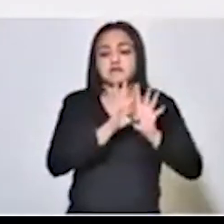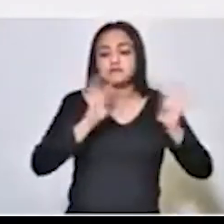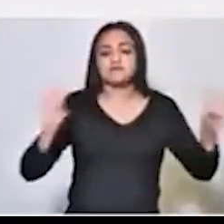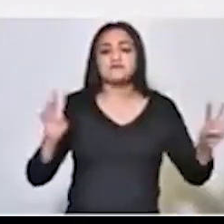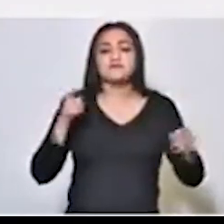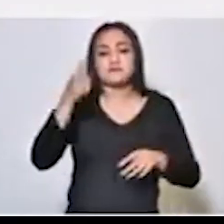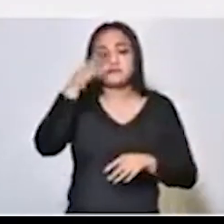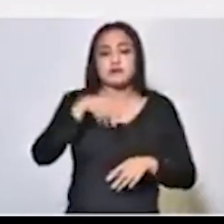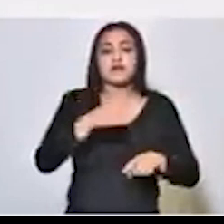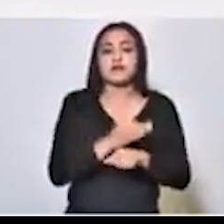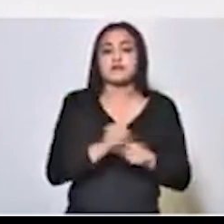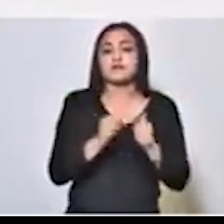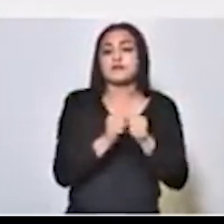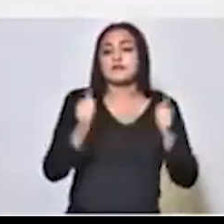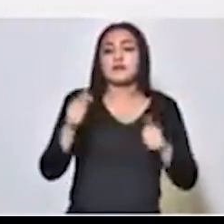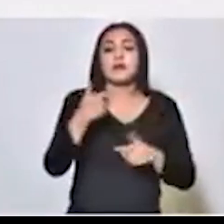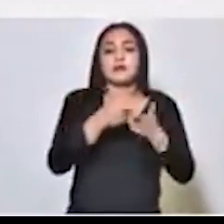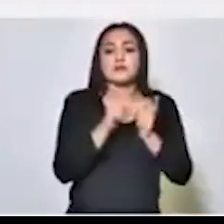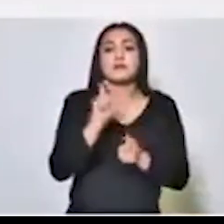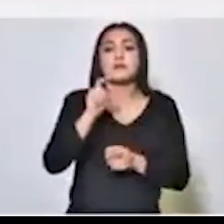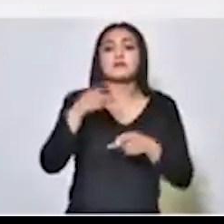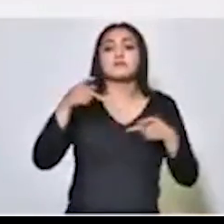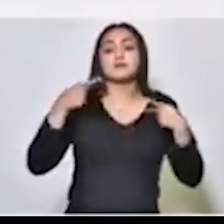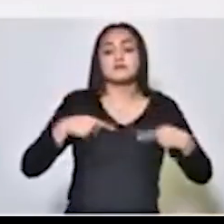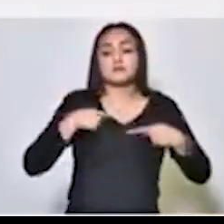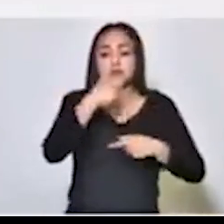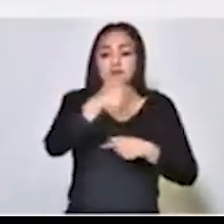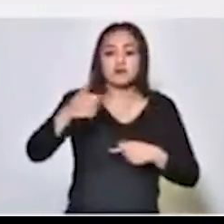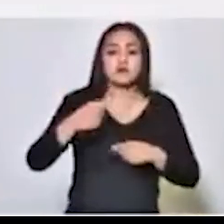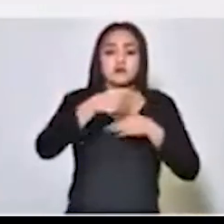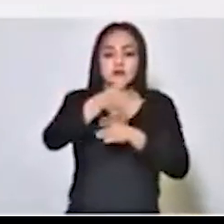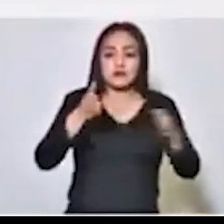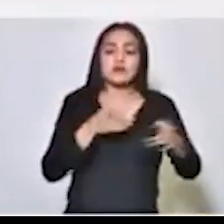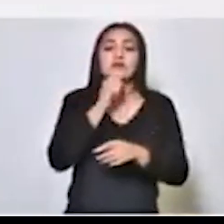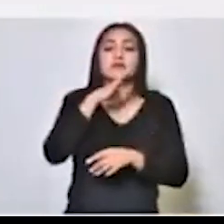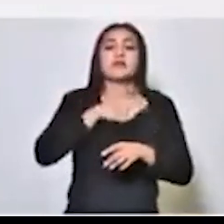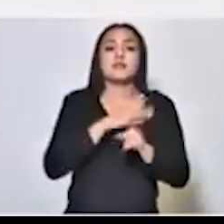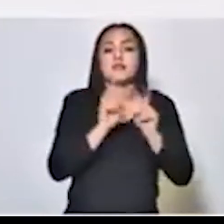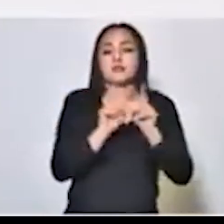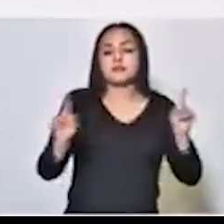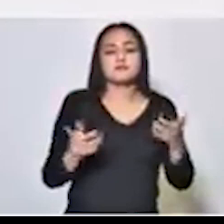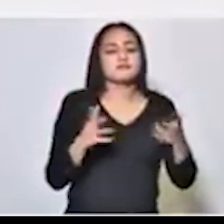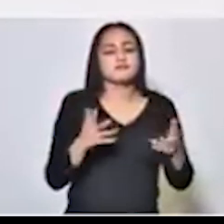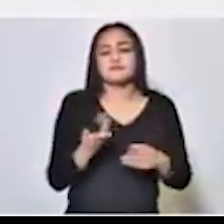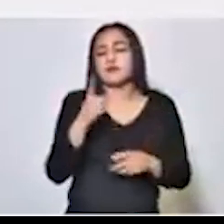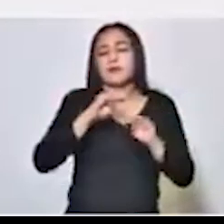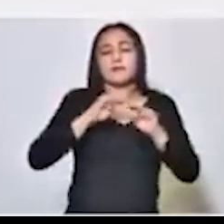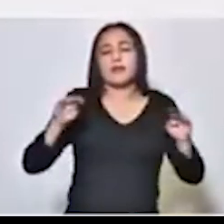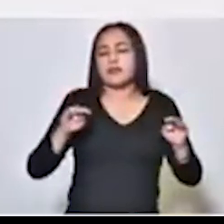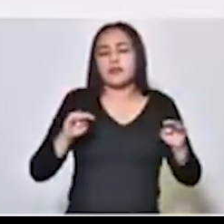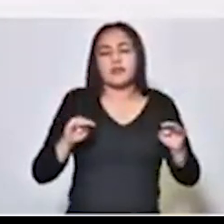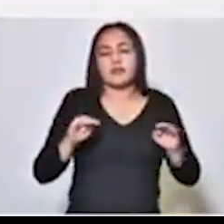van a separar grupos de 20 personas cada una y entre valla y valla hay todavía un espacio de unos un metro y